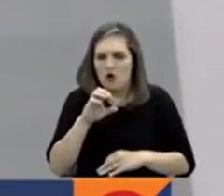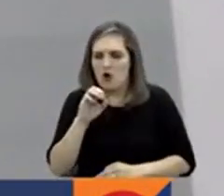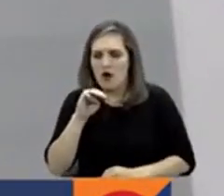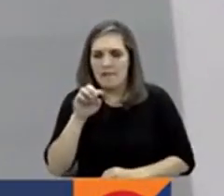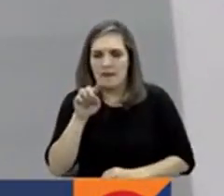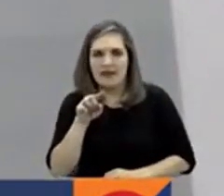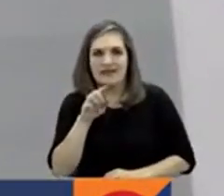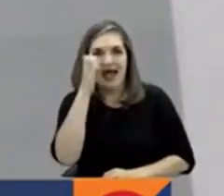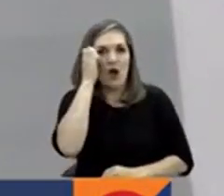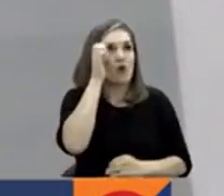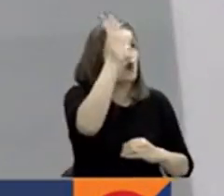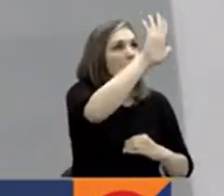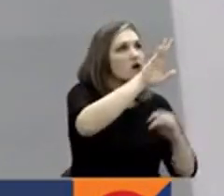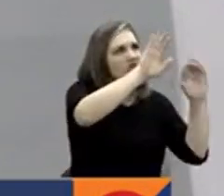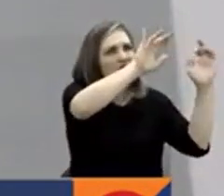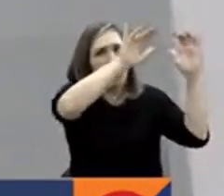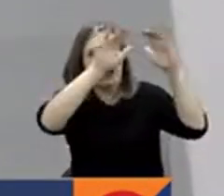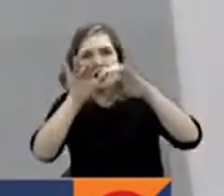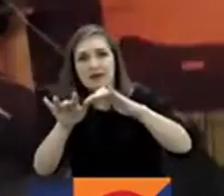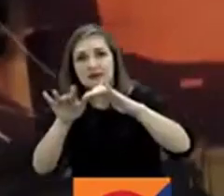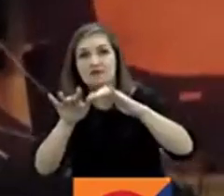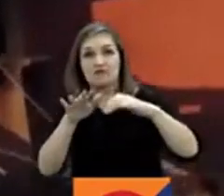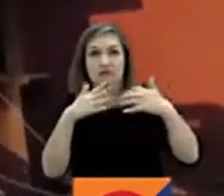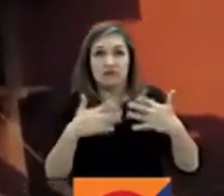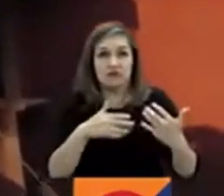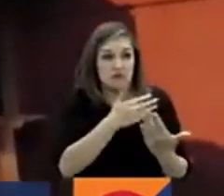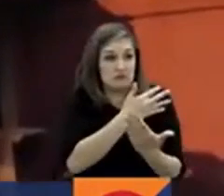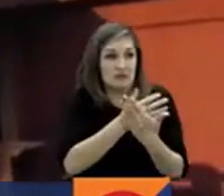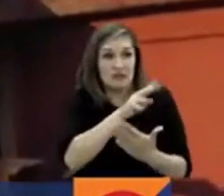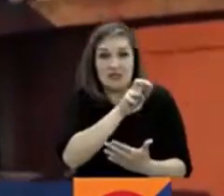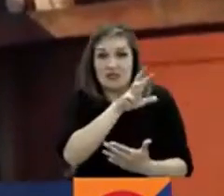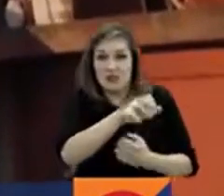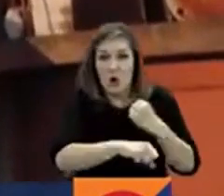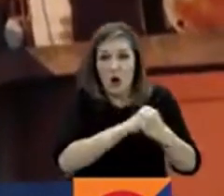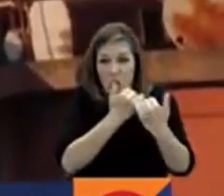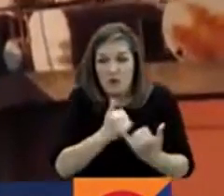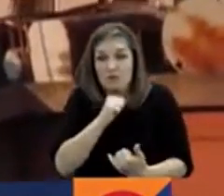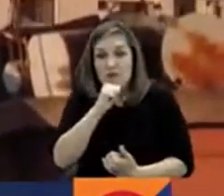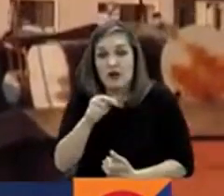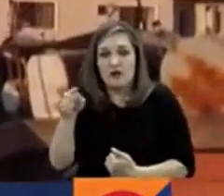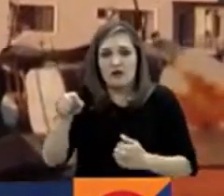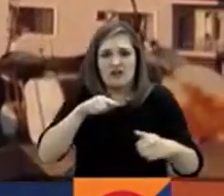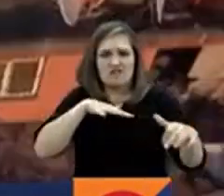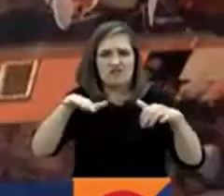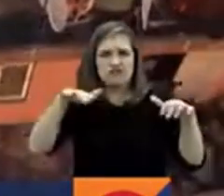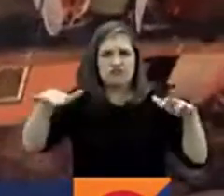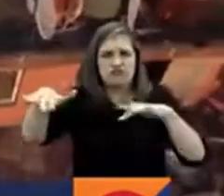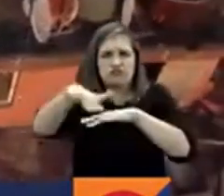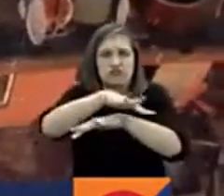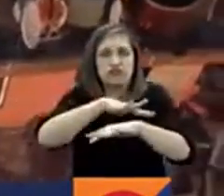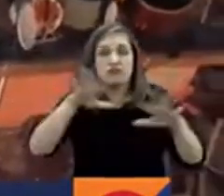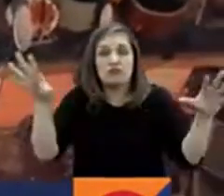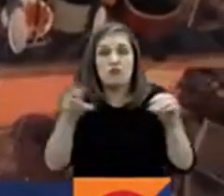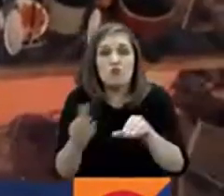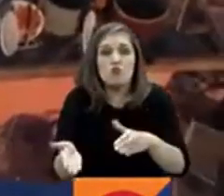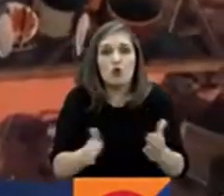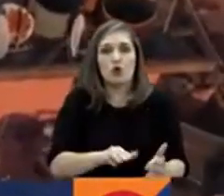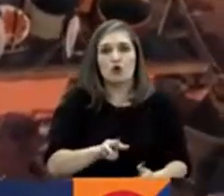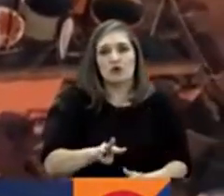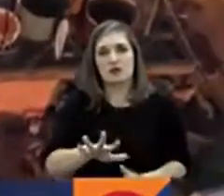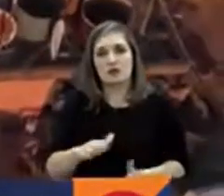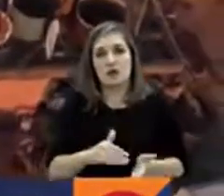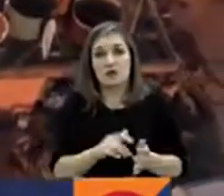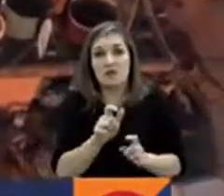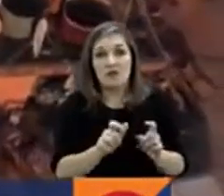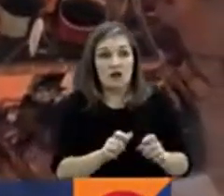región europea en nuestros 75 años de historia. Este terremoto, que deja más de 35 mil muertos, es considerado por la OMS